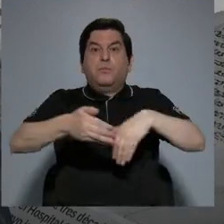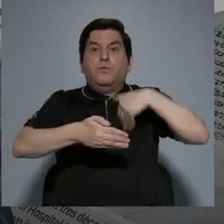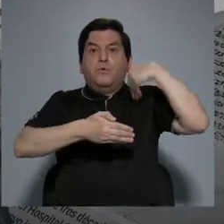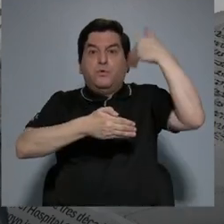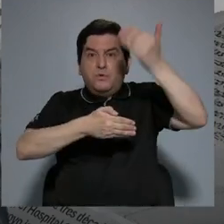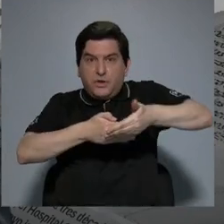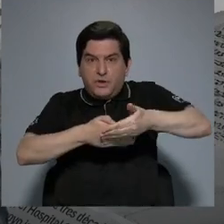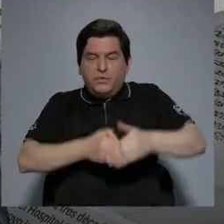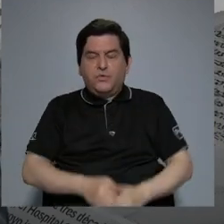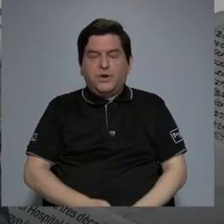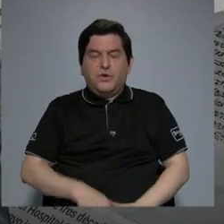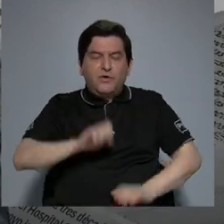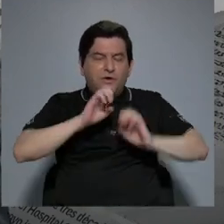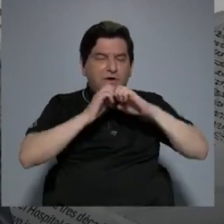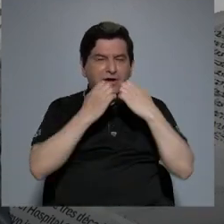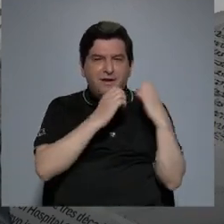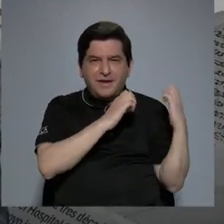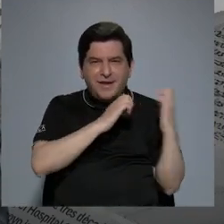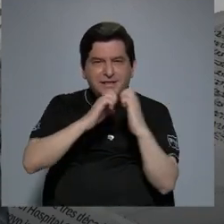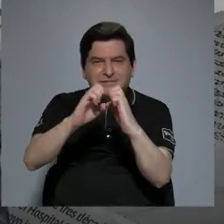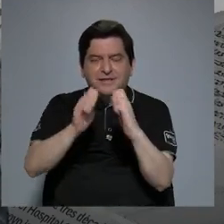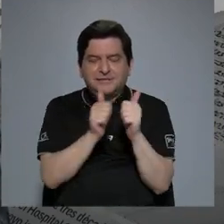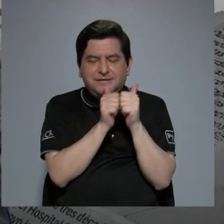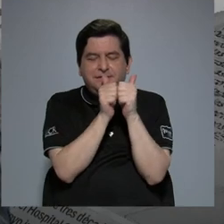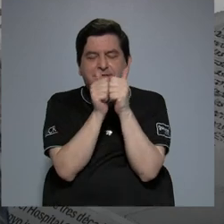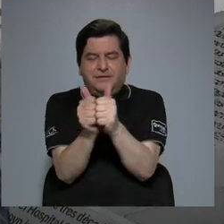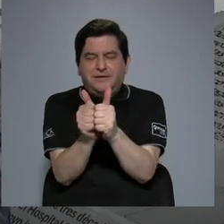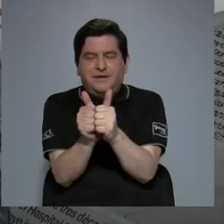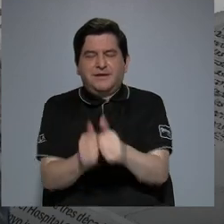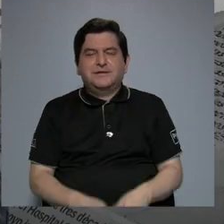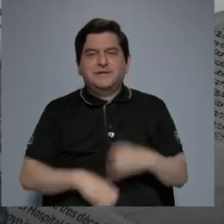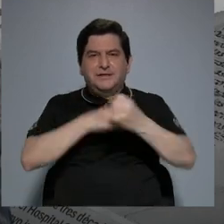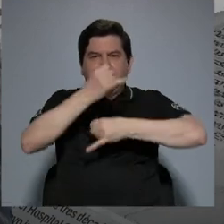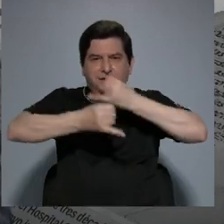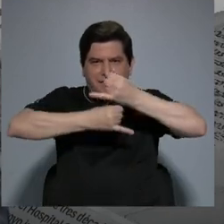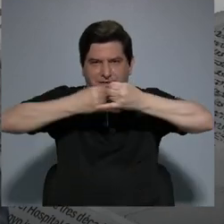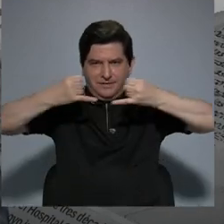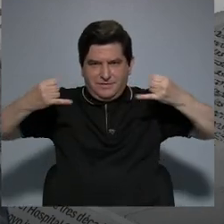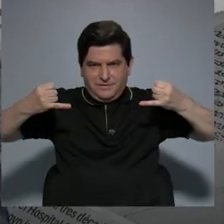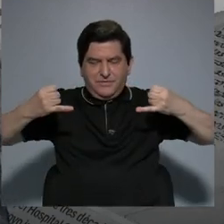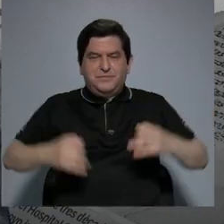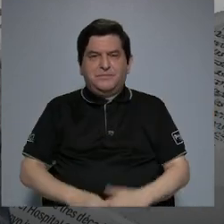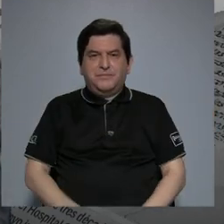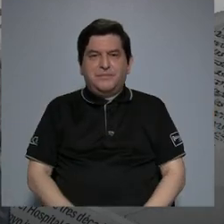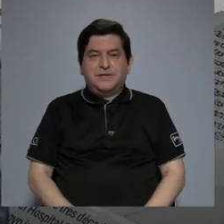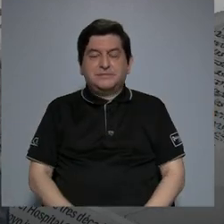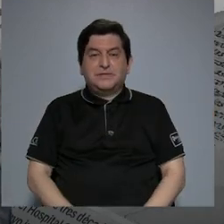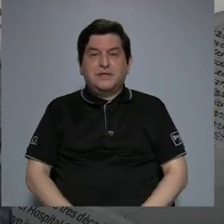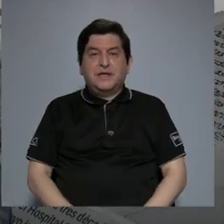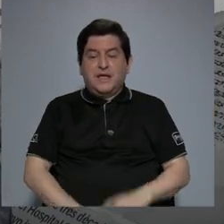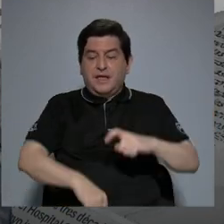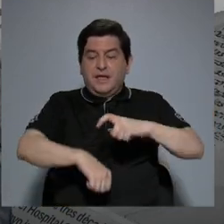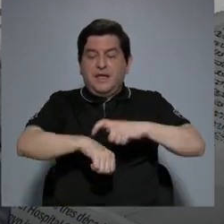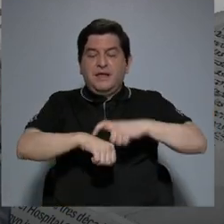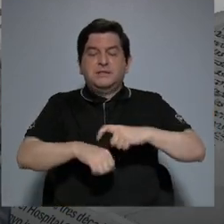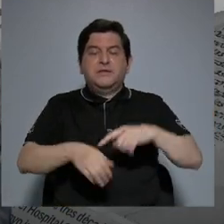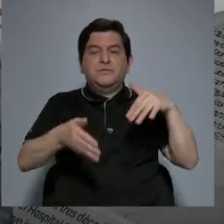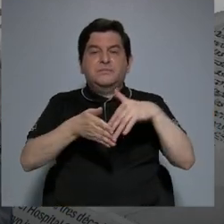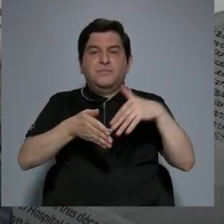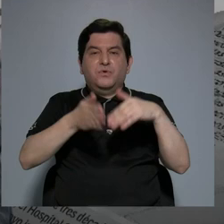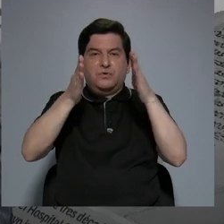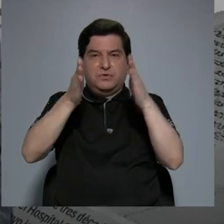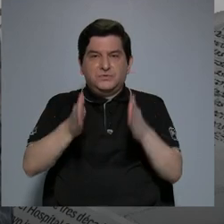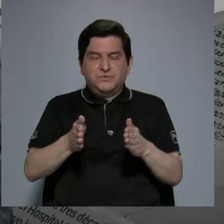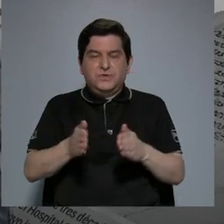buscar estrategias de acompañamiento en idiomas durante la vida universitaria y